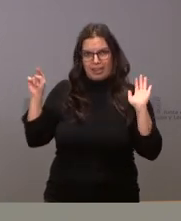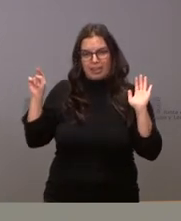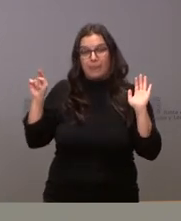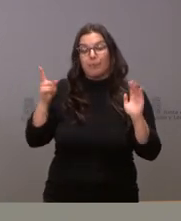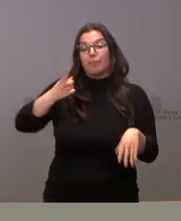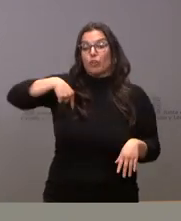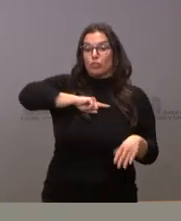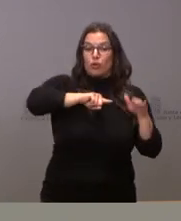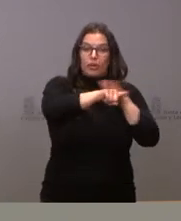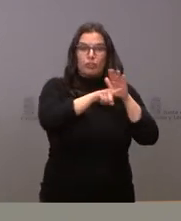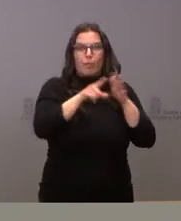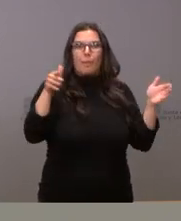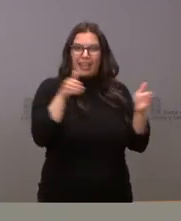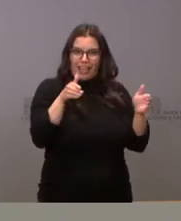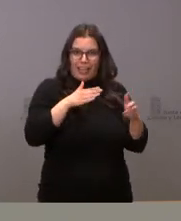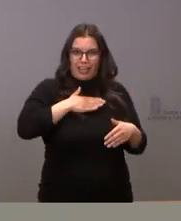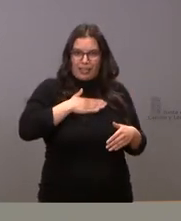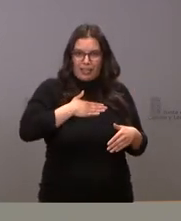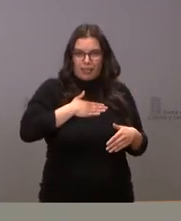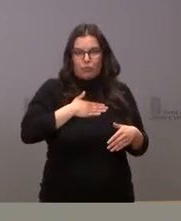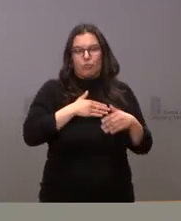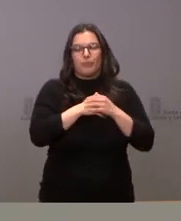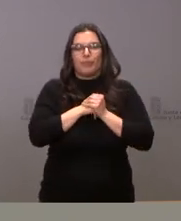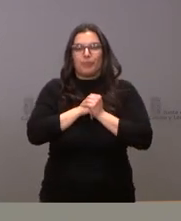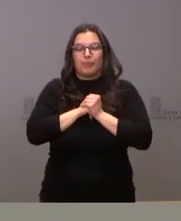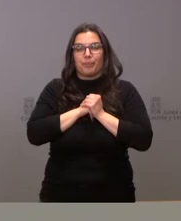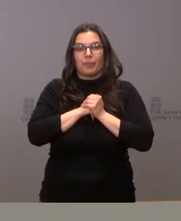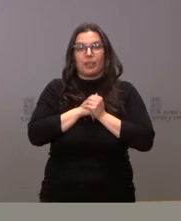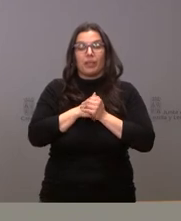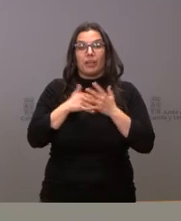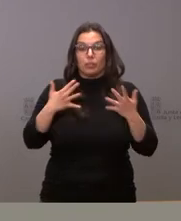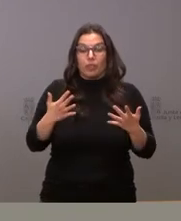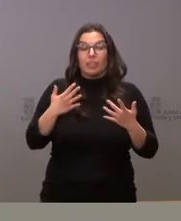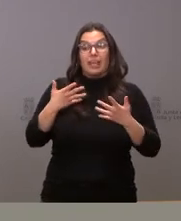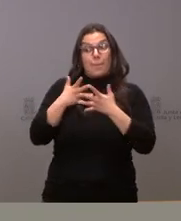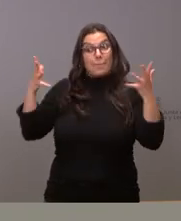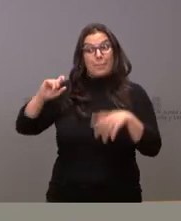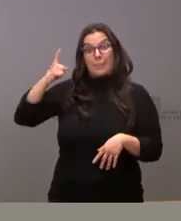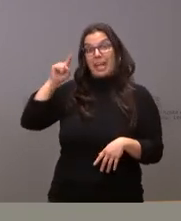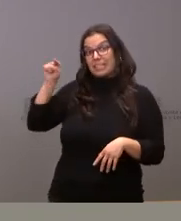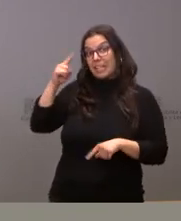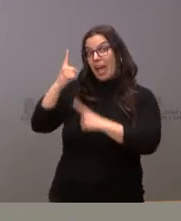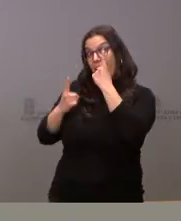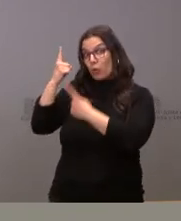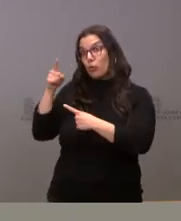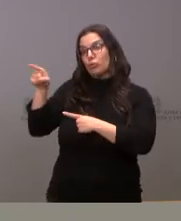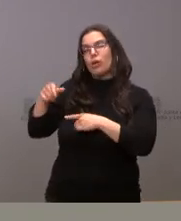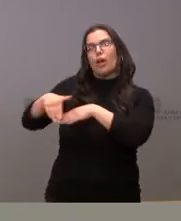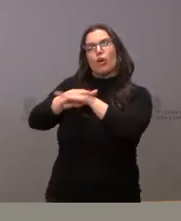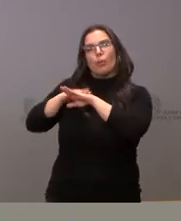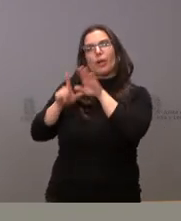nosotros tramitamos los de menor dimensión los de menos impacto y a partir de ahí algunos de esos de más impacto ha sido el gobierno el que ha decidido